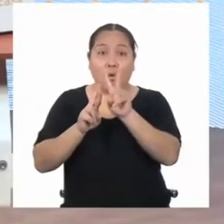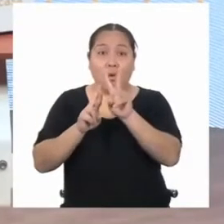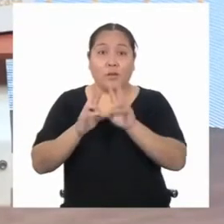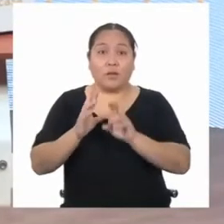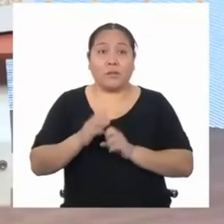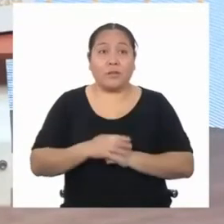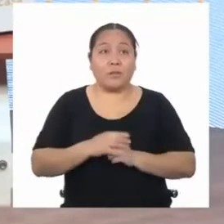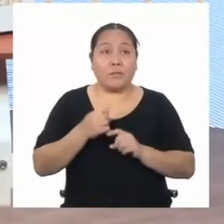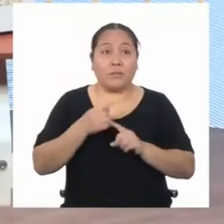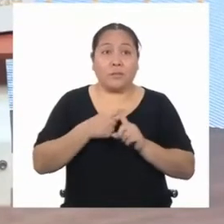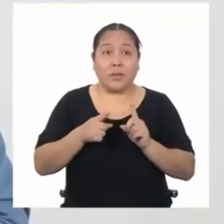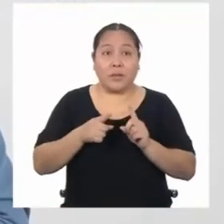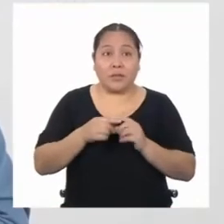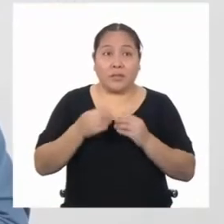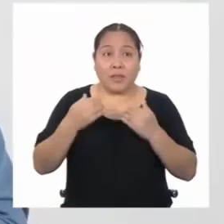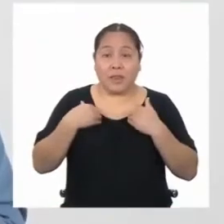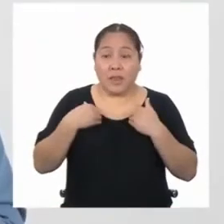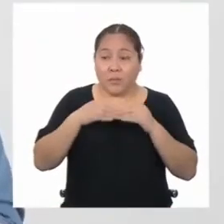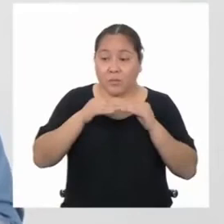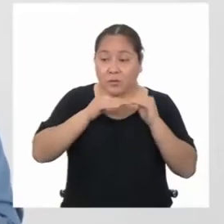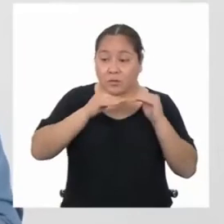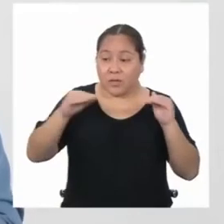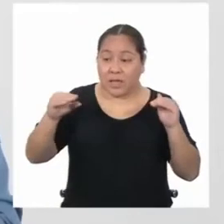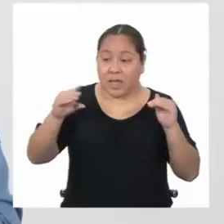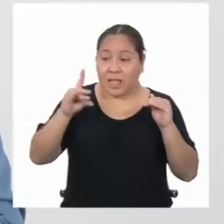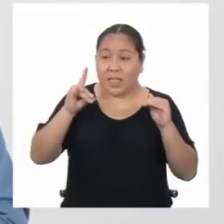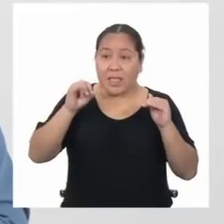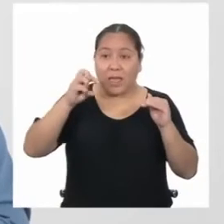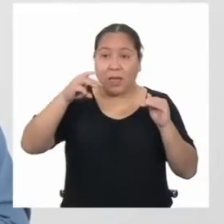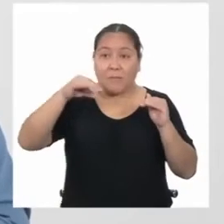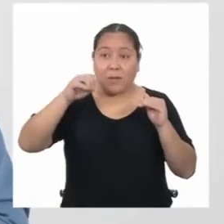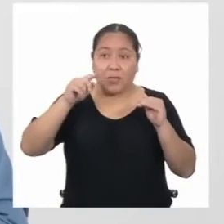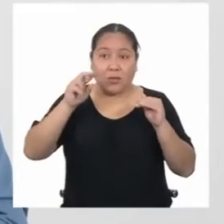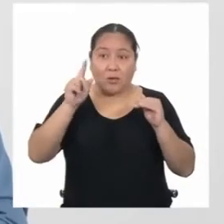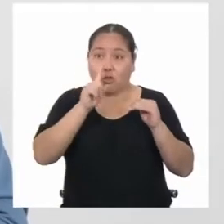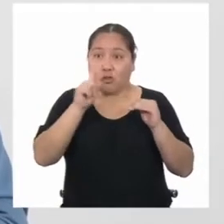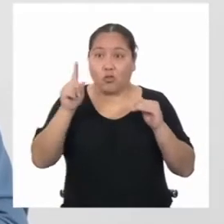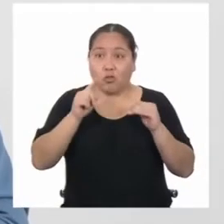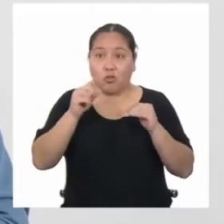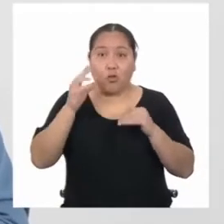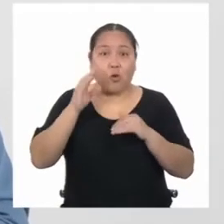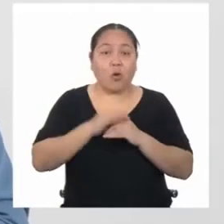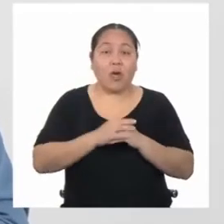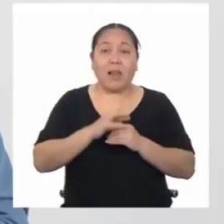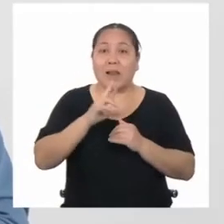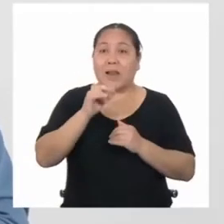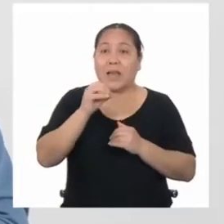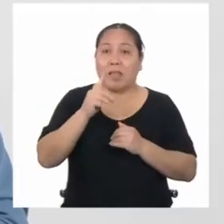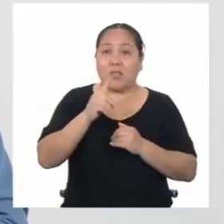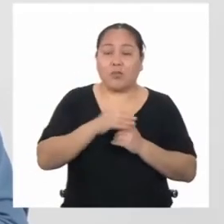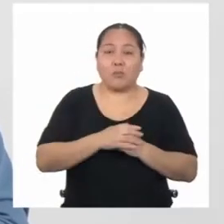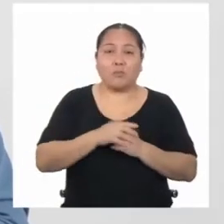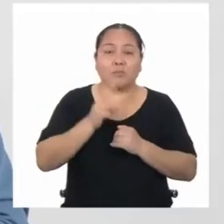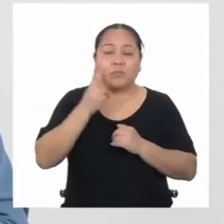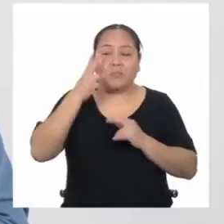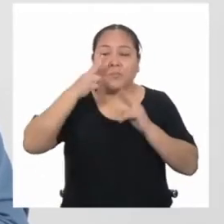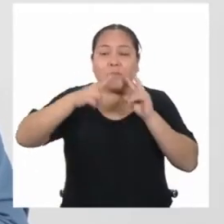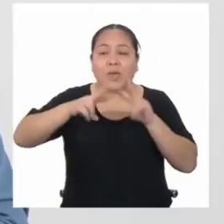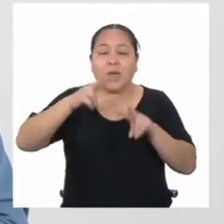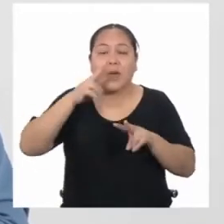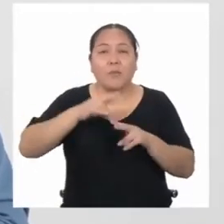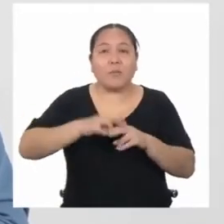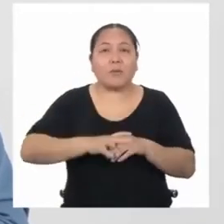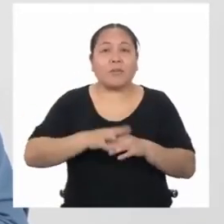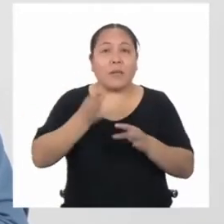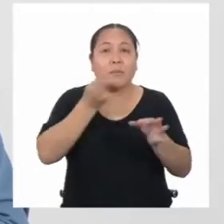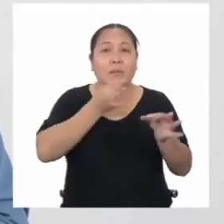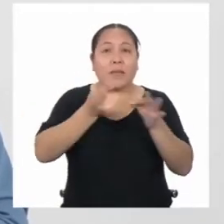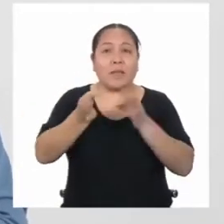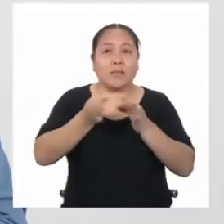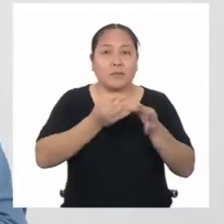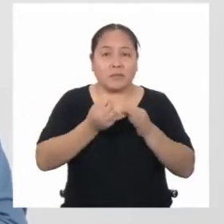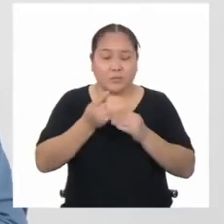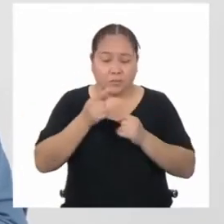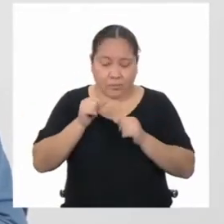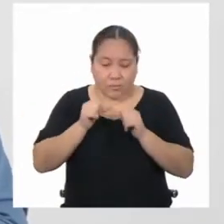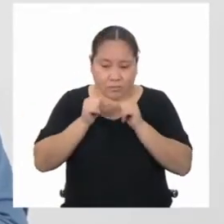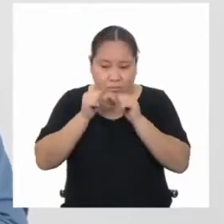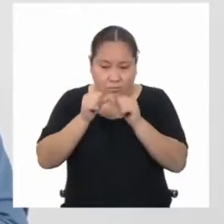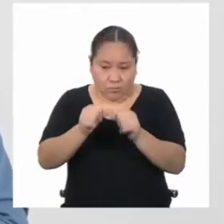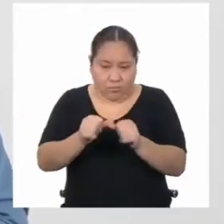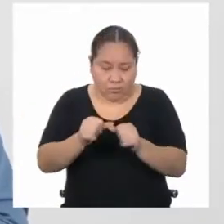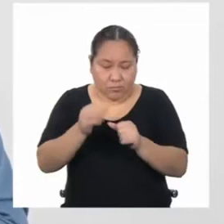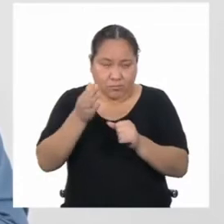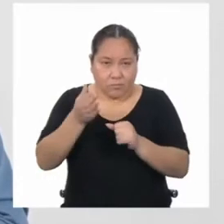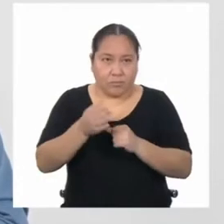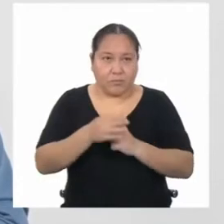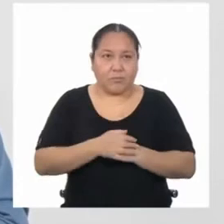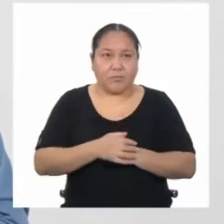el diámetro, no el radio. Volviendo a las definiciones de estos dos términos, vamos a encontrar el camino para seguir avanzando.